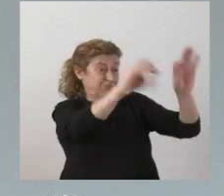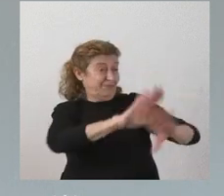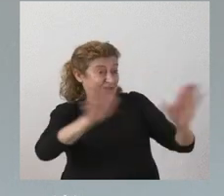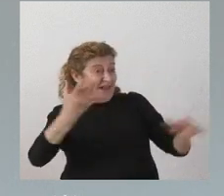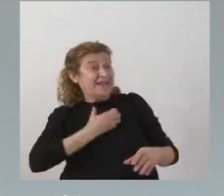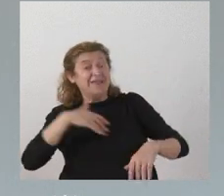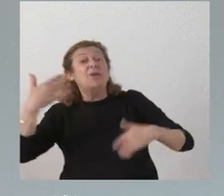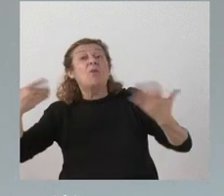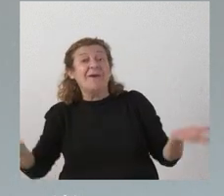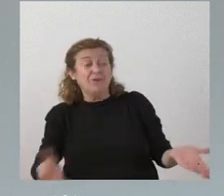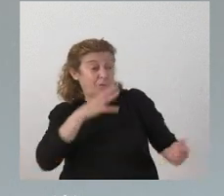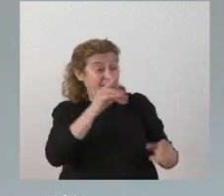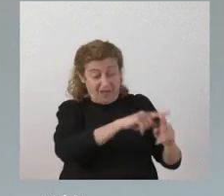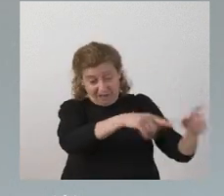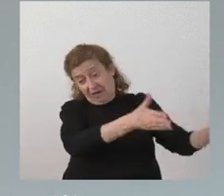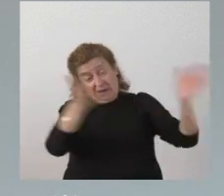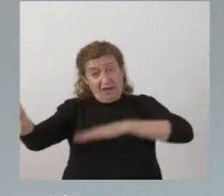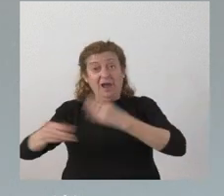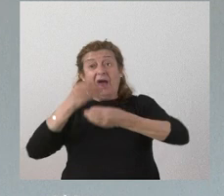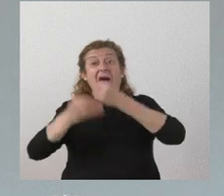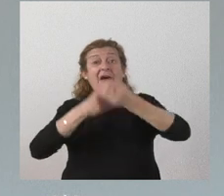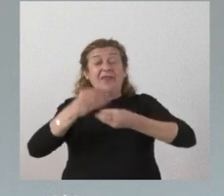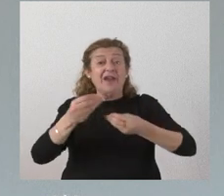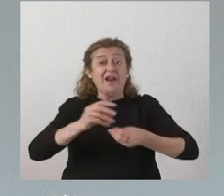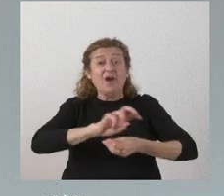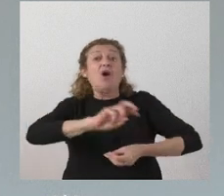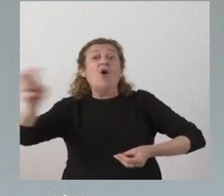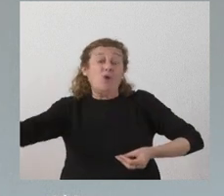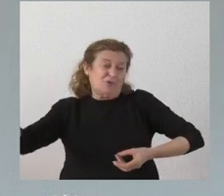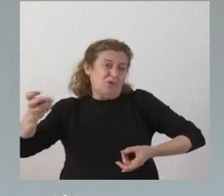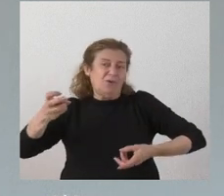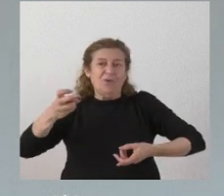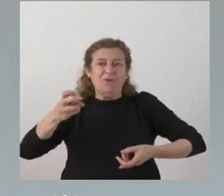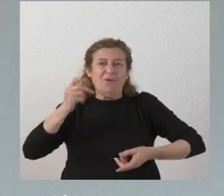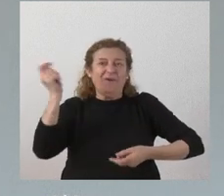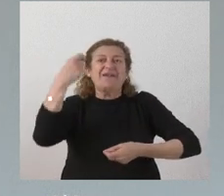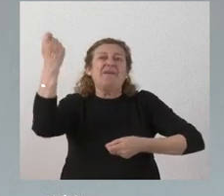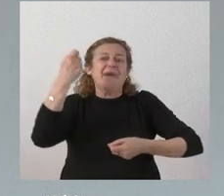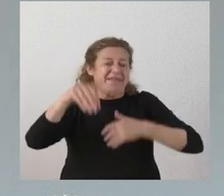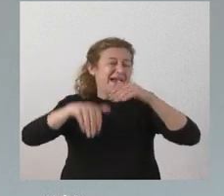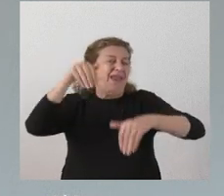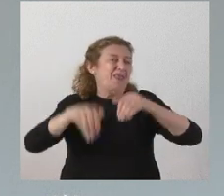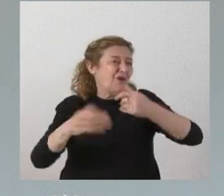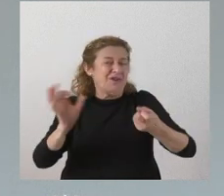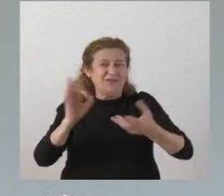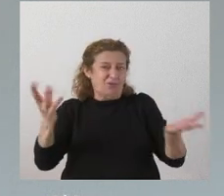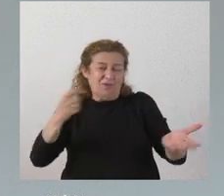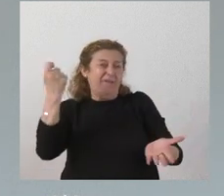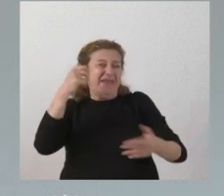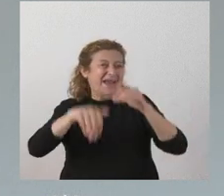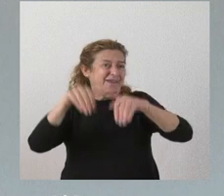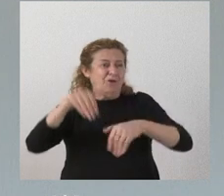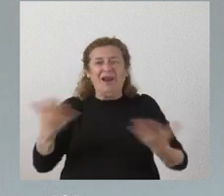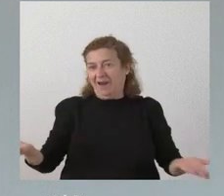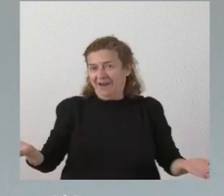alcalde para dedicarse en cuerpo y alma a llevar a cabo la correspondiente elección y campaña electoral